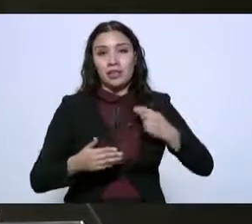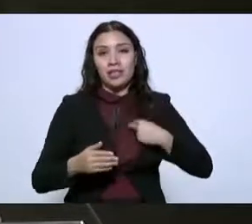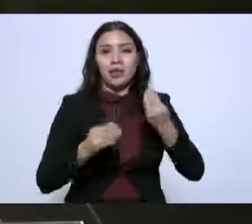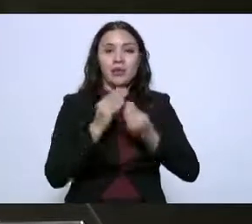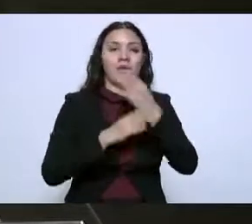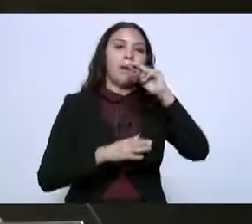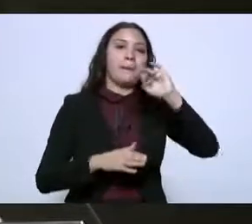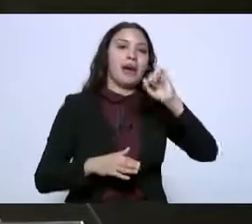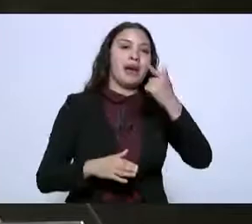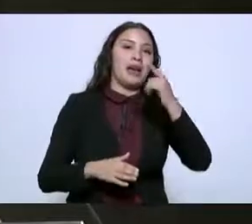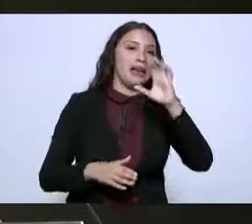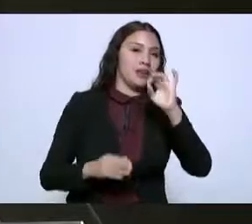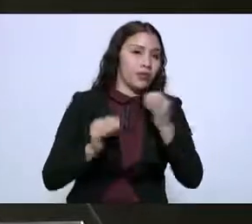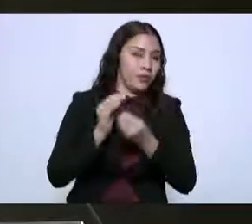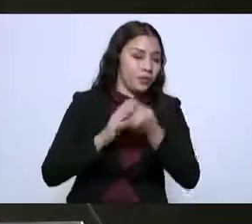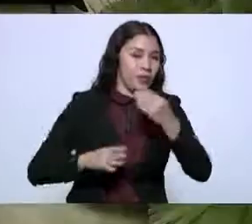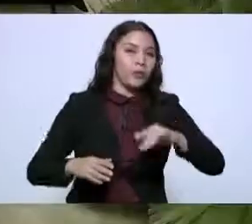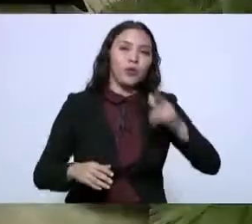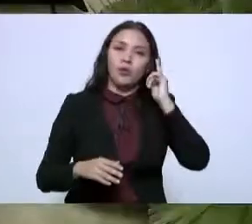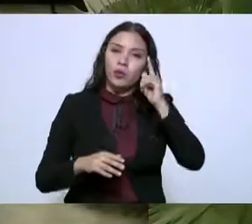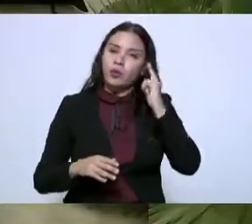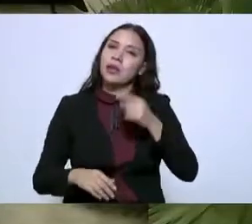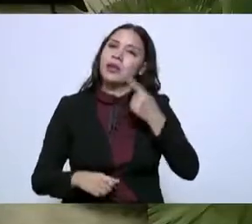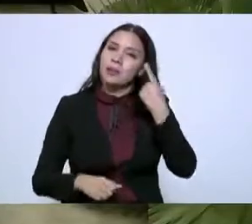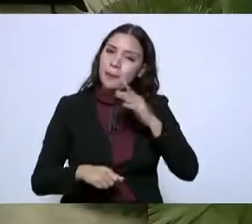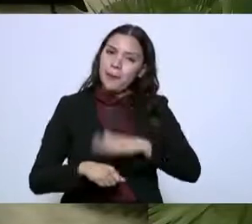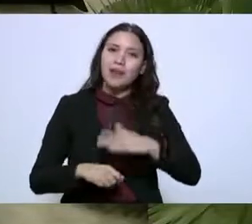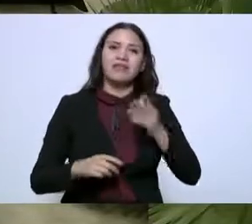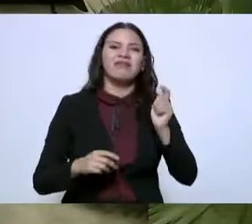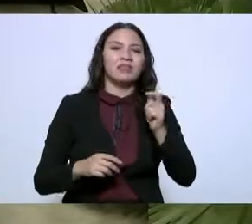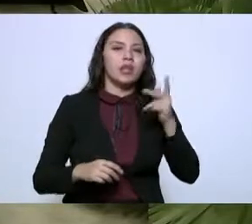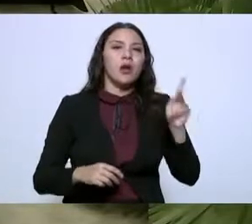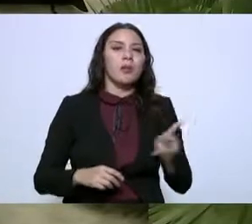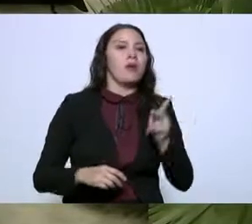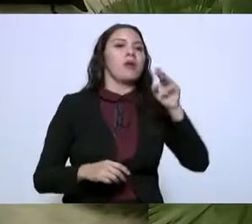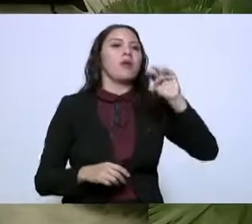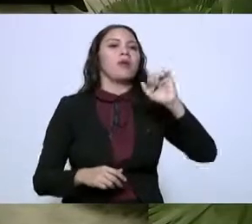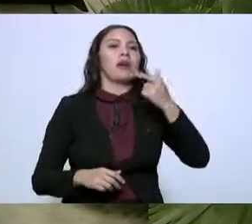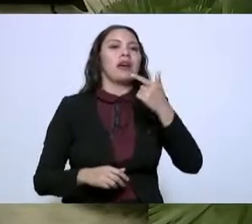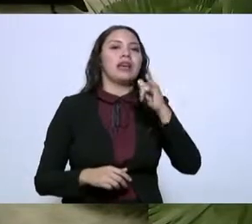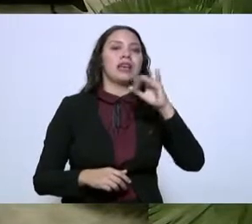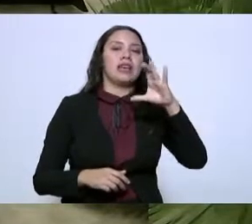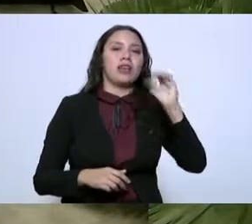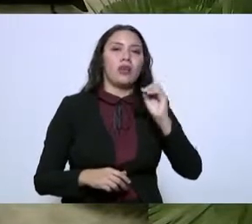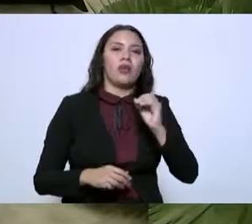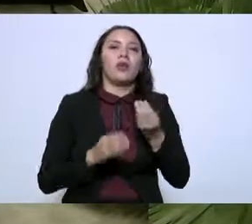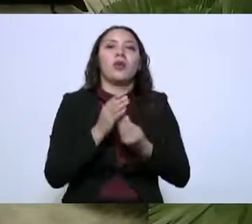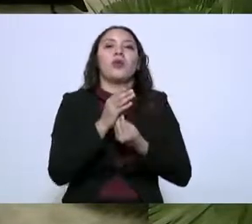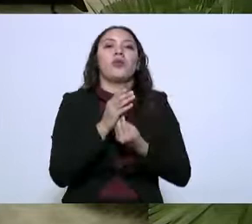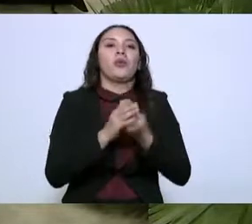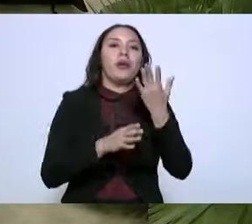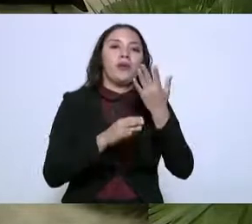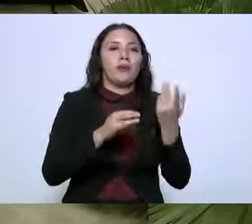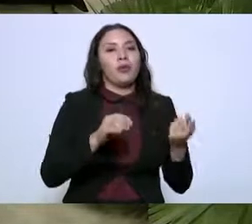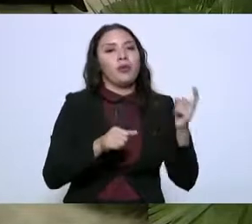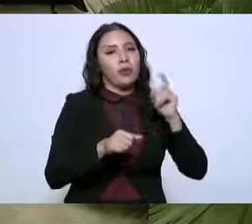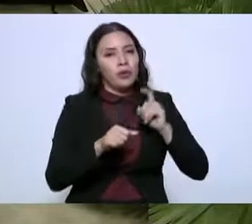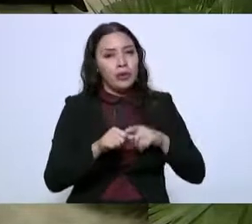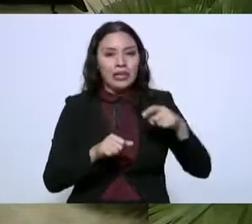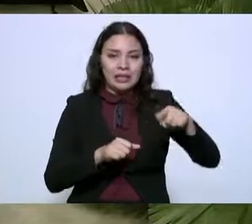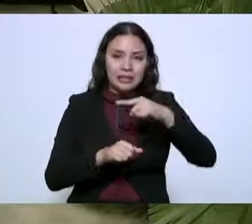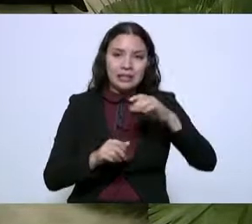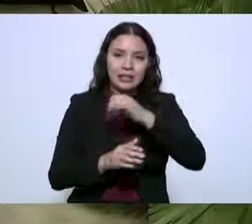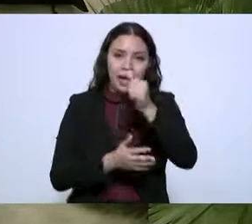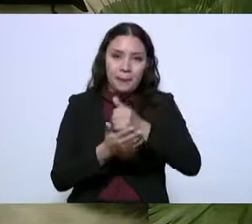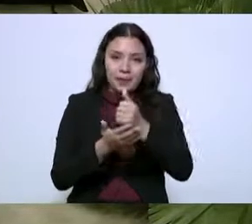barrios mágicos que tendrán el mismo impulso de los pueblos mágicos para que se ingrese uno de los barrios importantes de